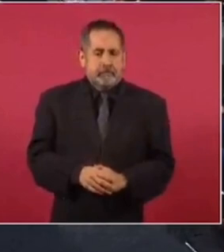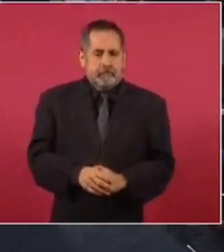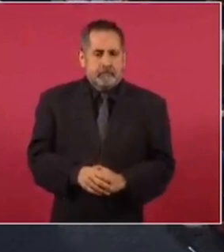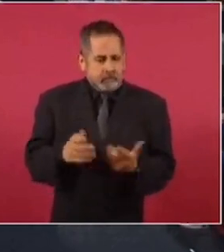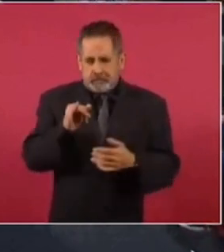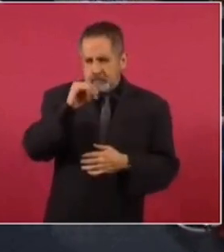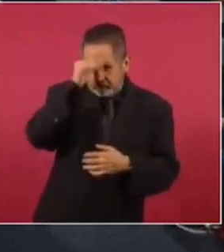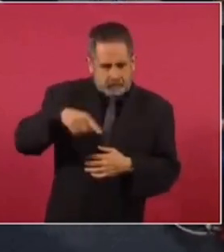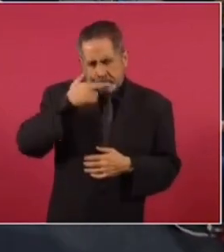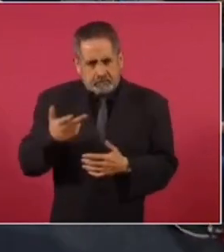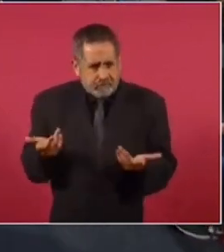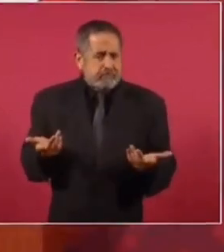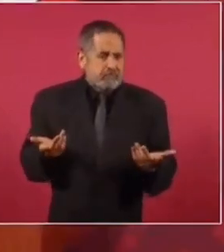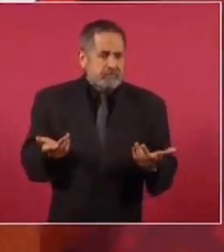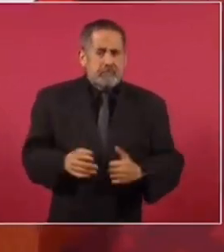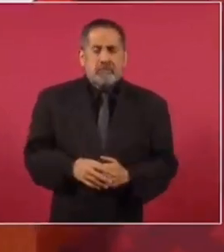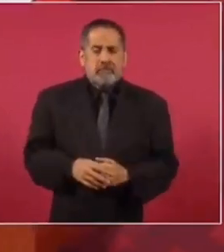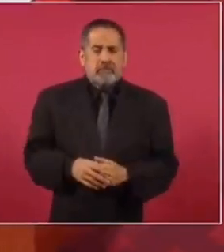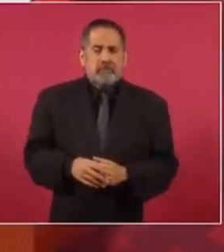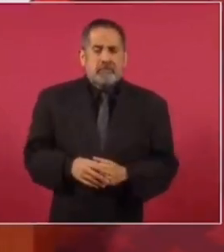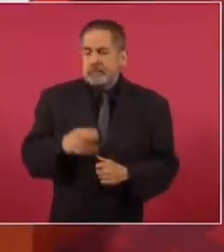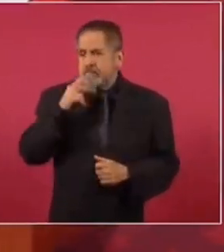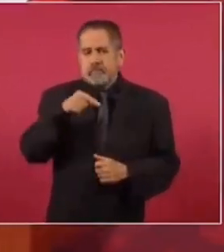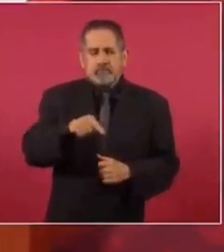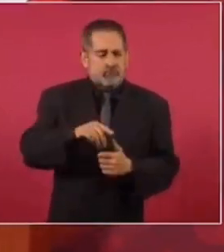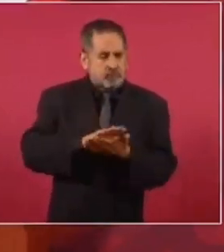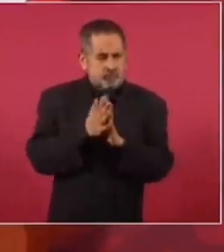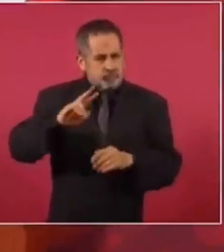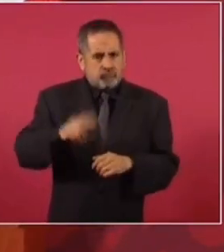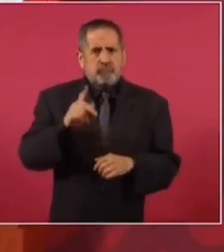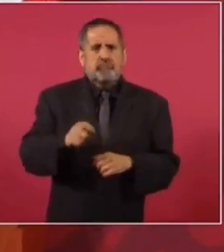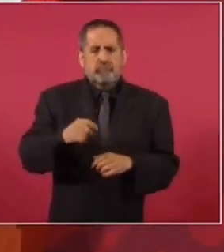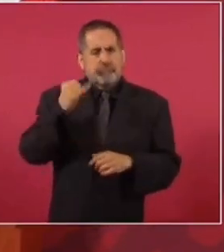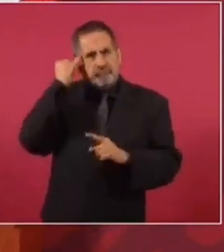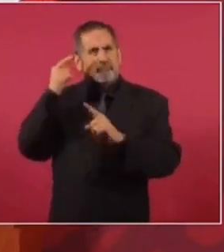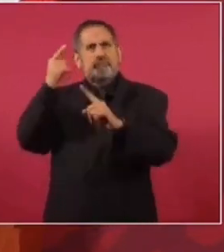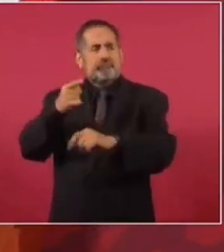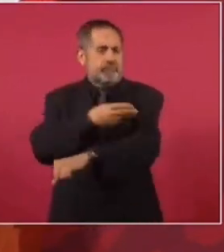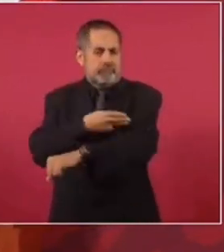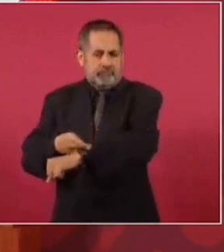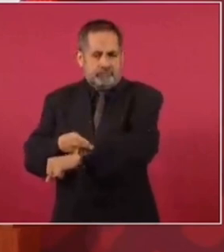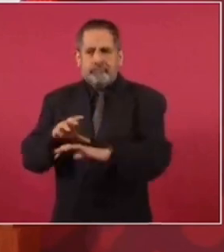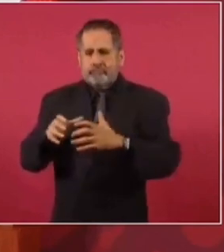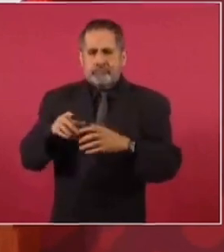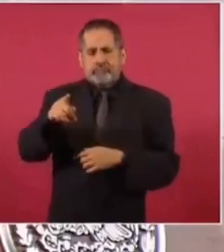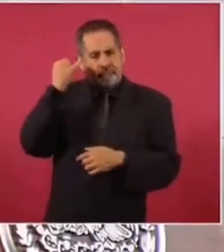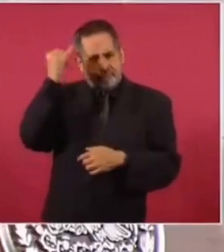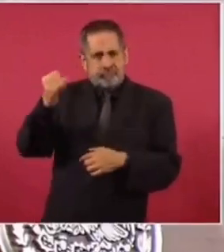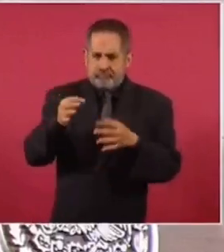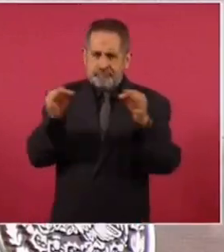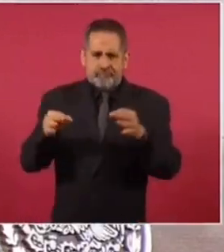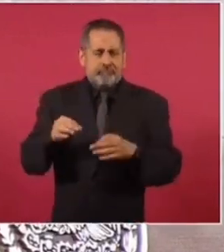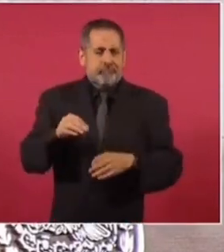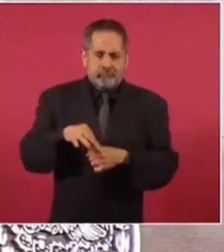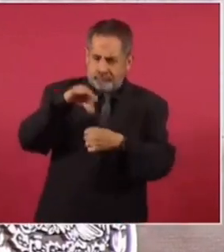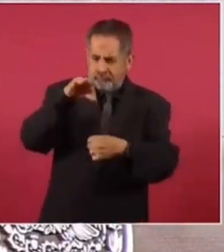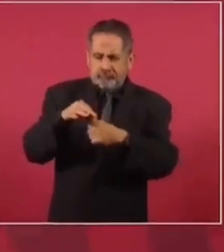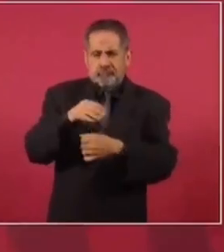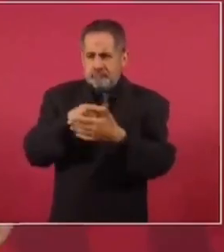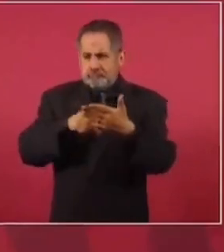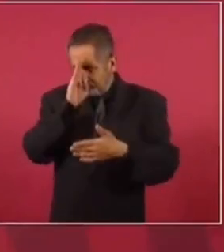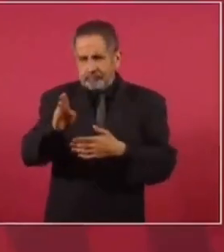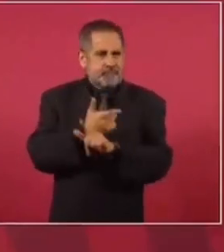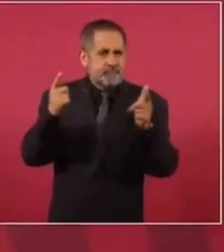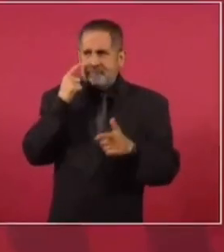¿Quién no va a estar de acuerdo en que se vuelva una realidad el ideal de Madero, de sufragio efectivo, voto efectivo,